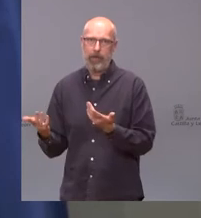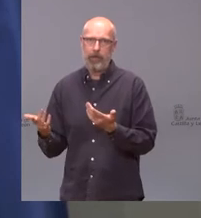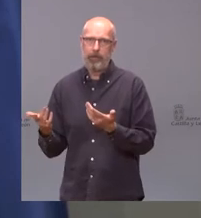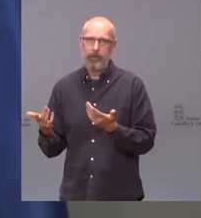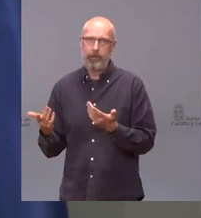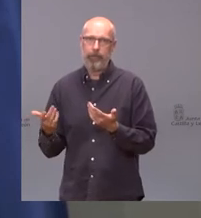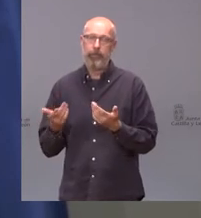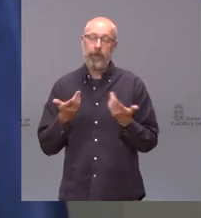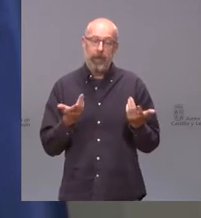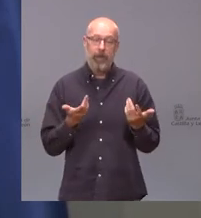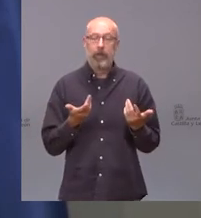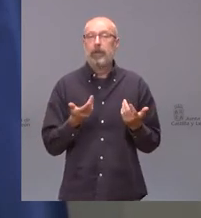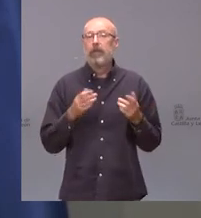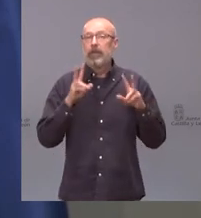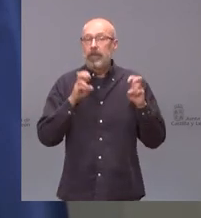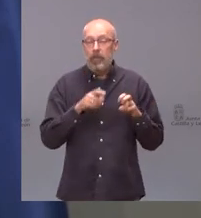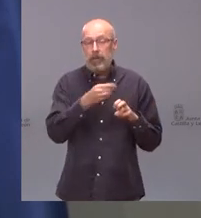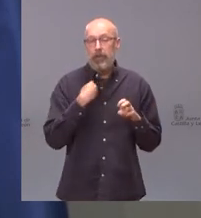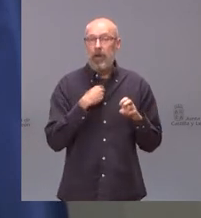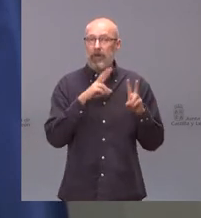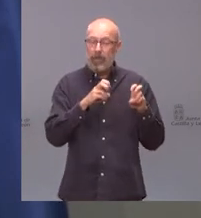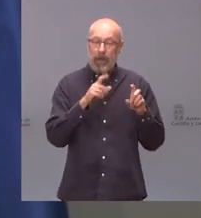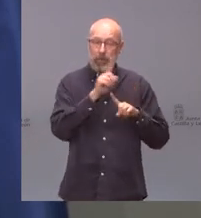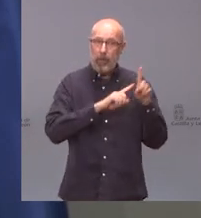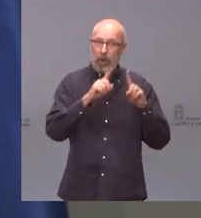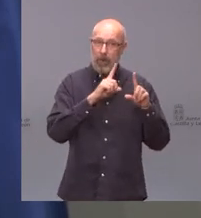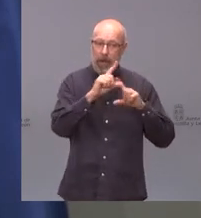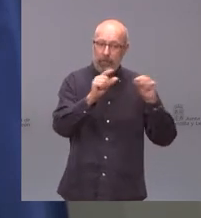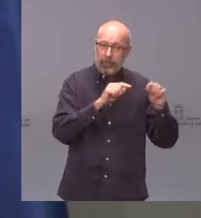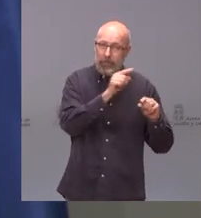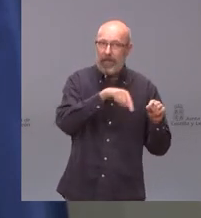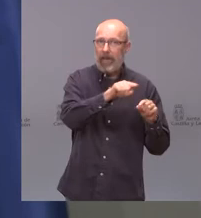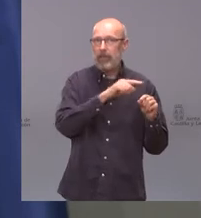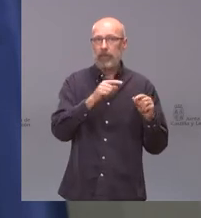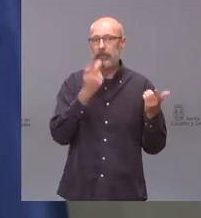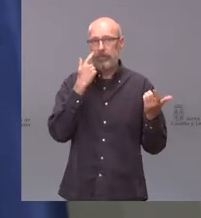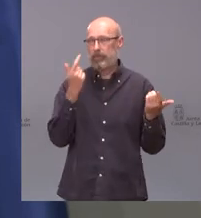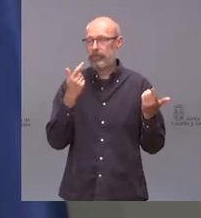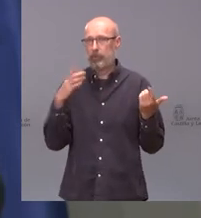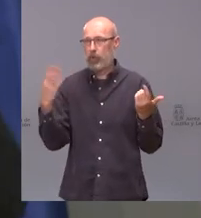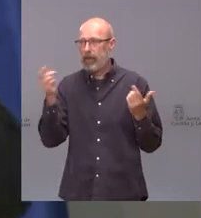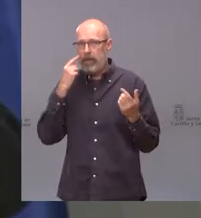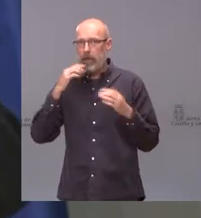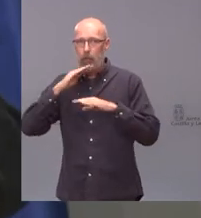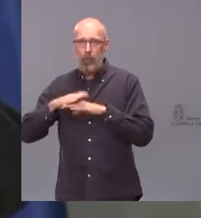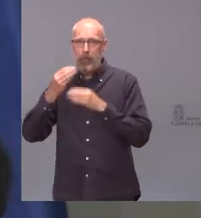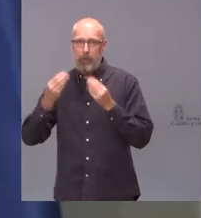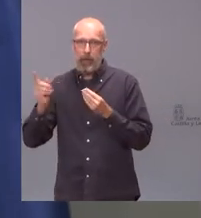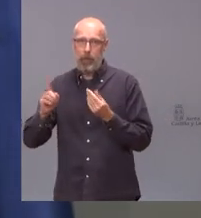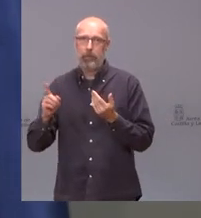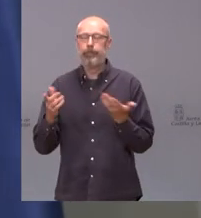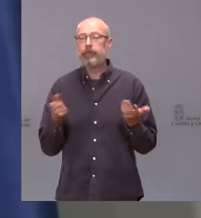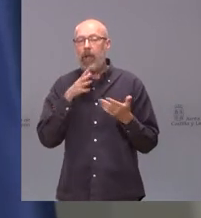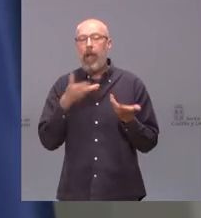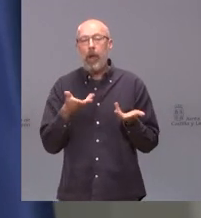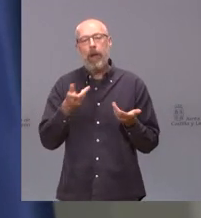de momento no parece que esté cumpliendo con su función. Y, dicho esto, quedamos a disposición de todos ustedes para las preguntas